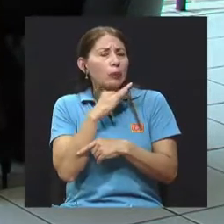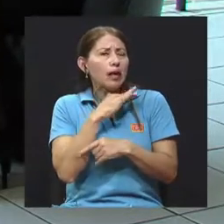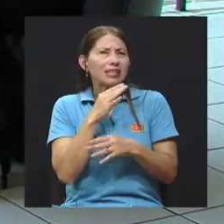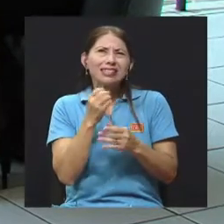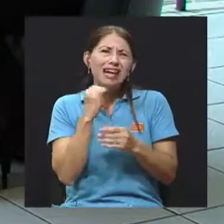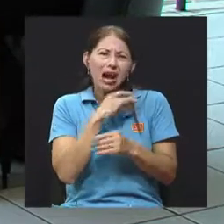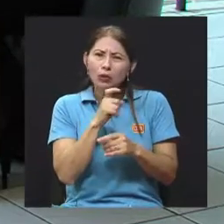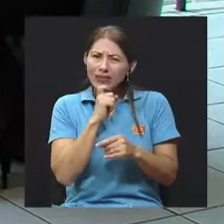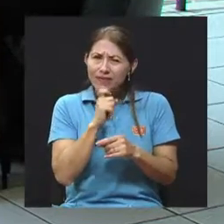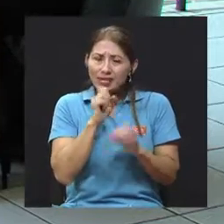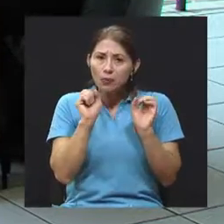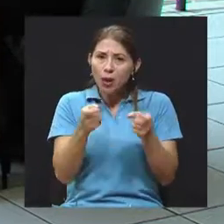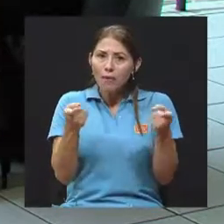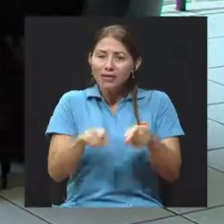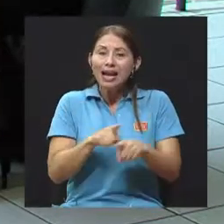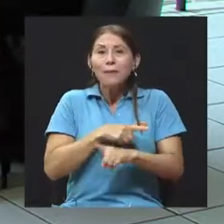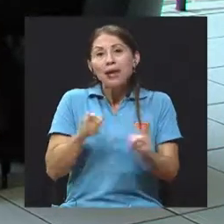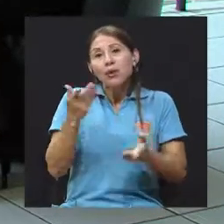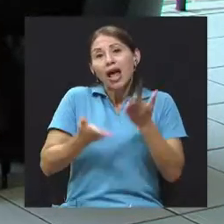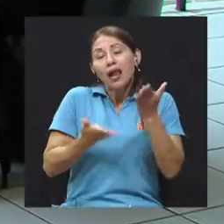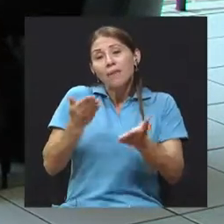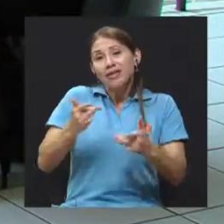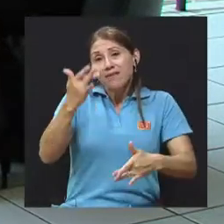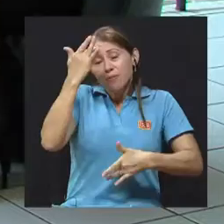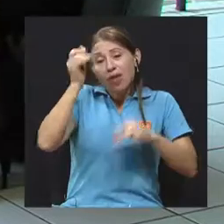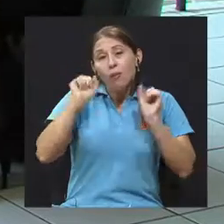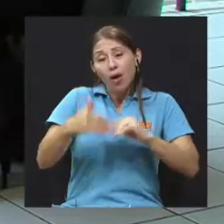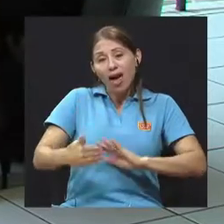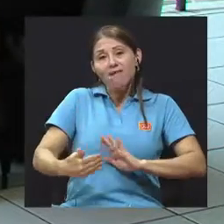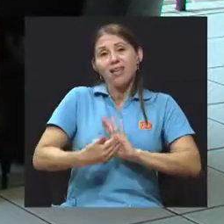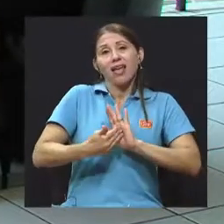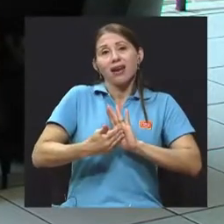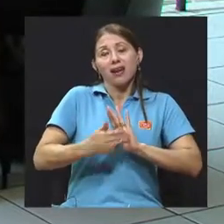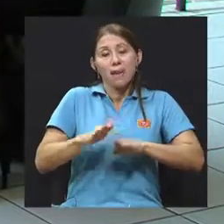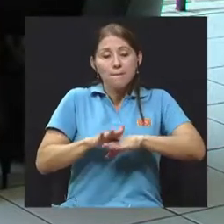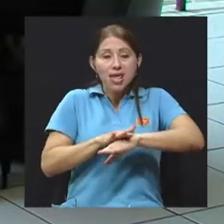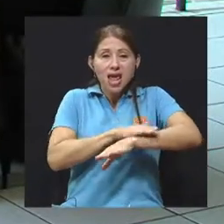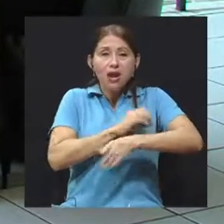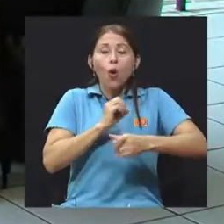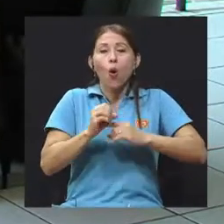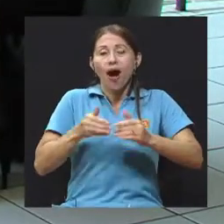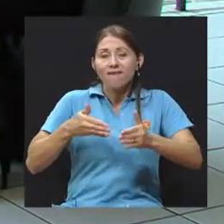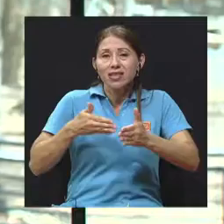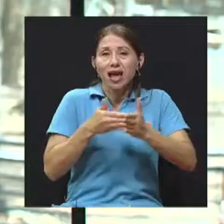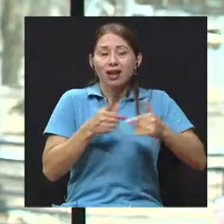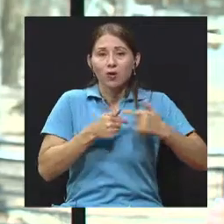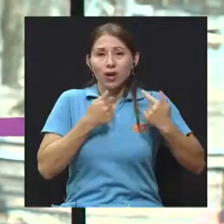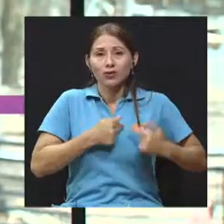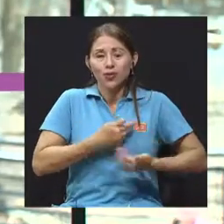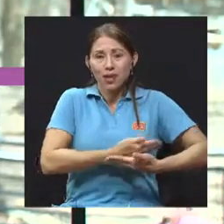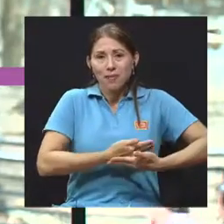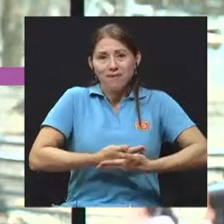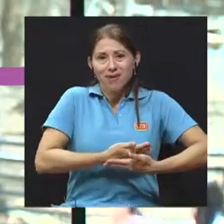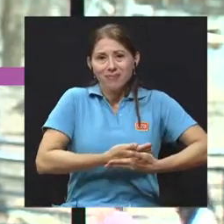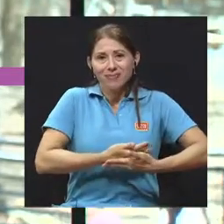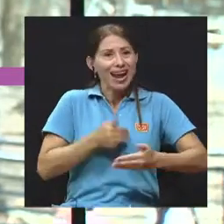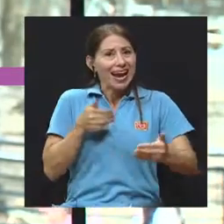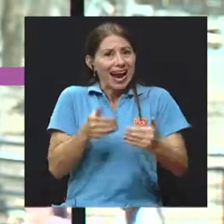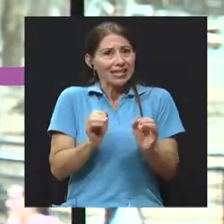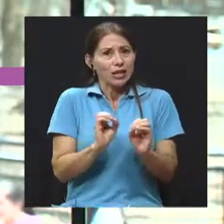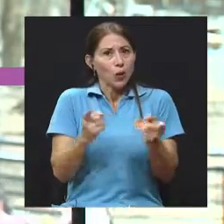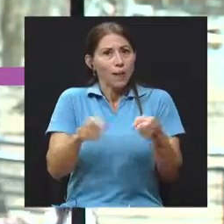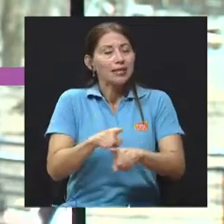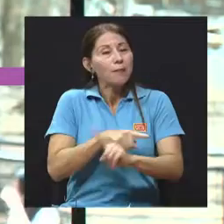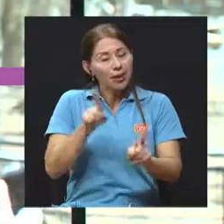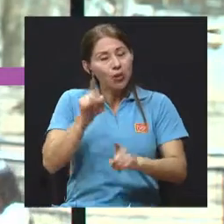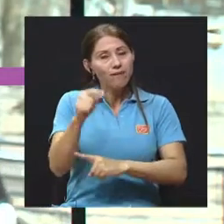es muy, muy raro, pero puede afectarse incluso la piel o el corazón del bebé, por dicho, eso es muy infrecuente, pero es algo que hay que considerar,